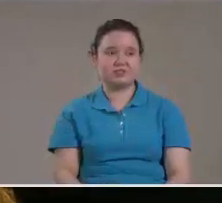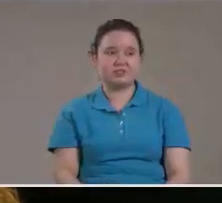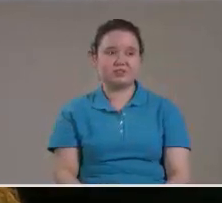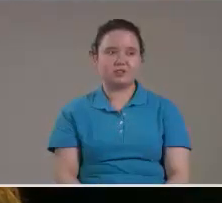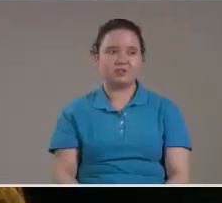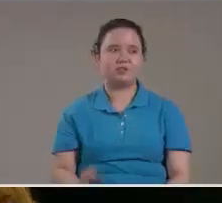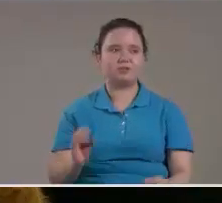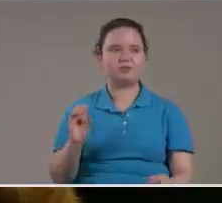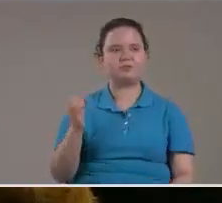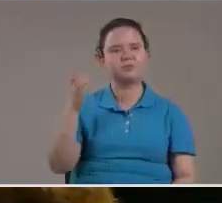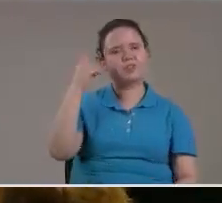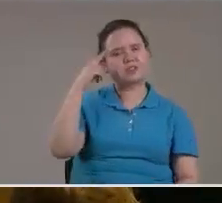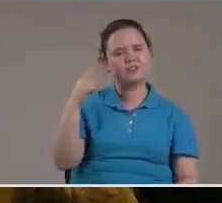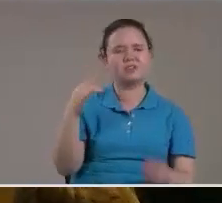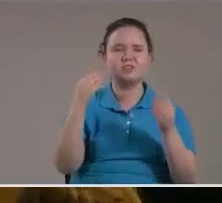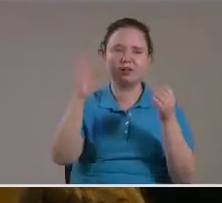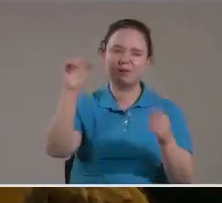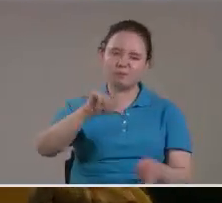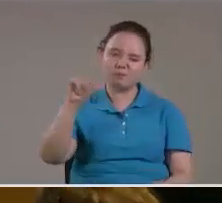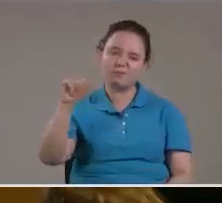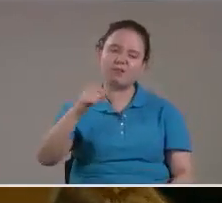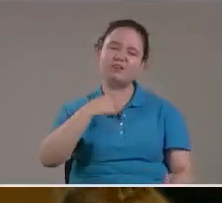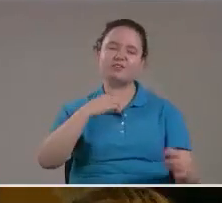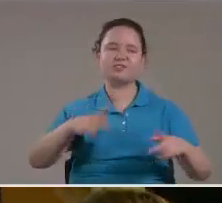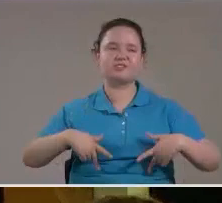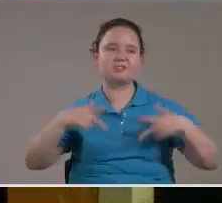¿Qué días Tan malos Los que estoy viviendo?